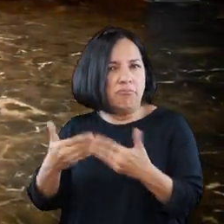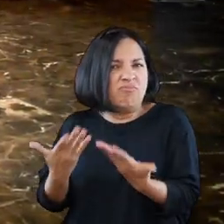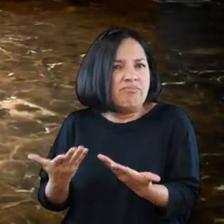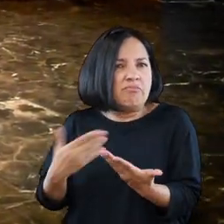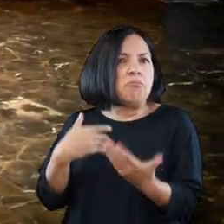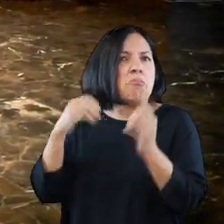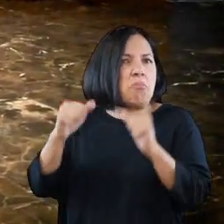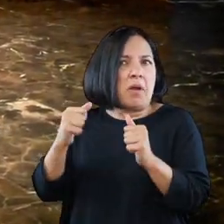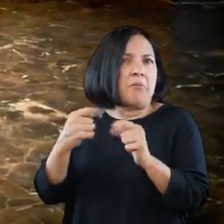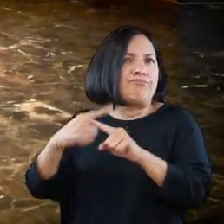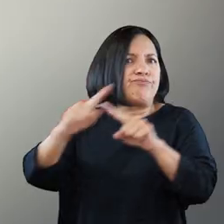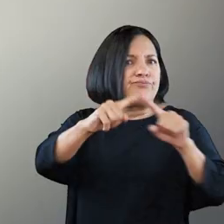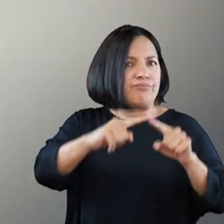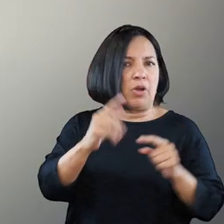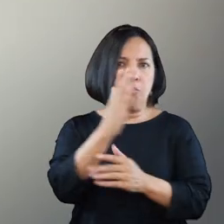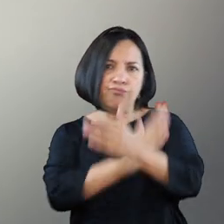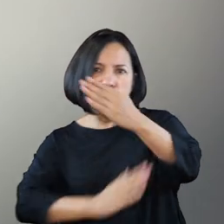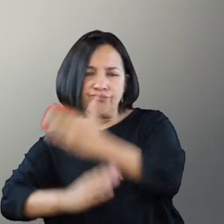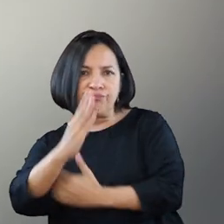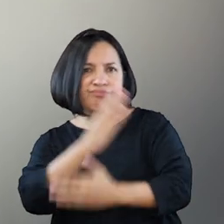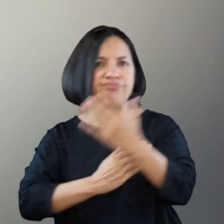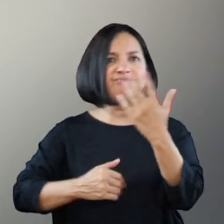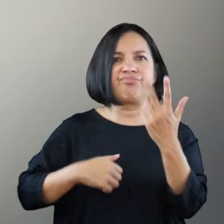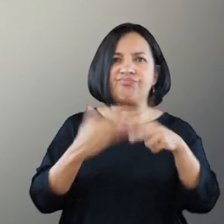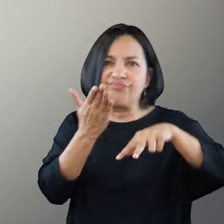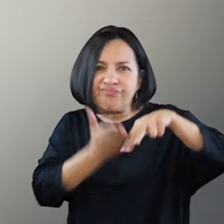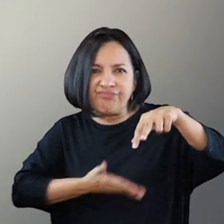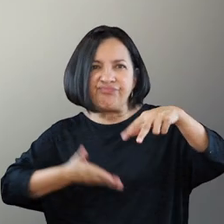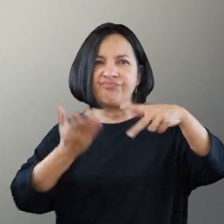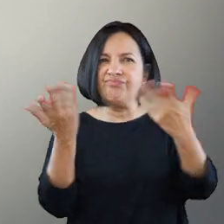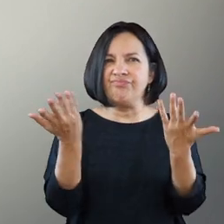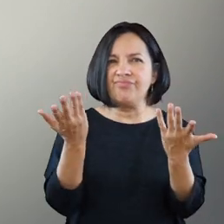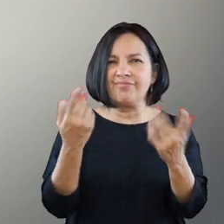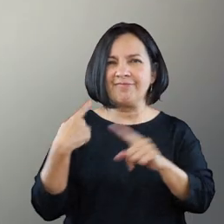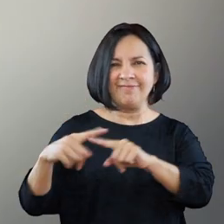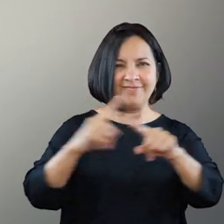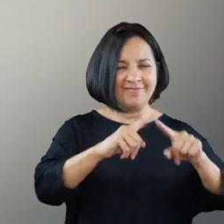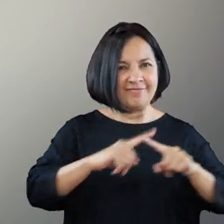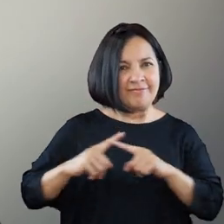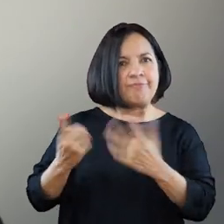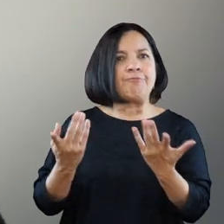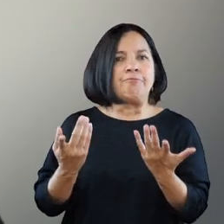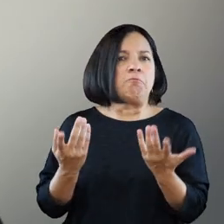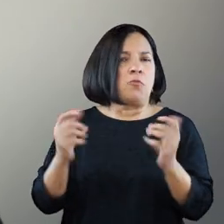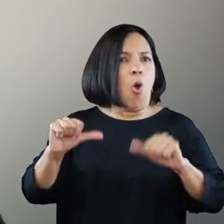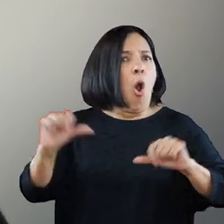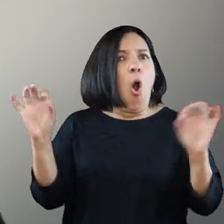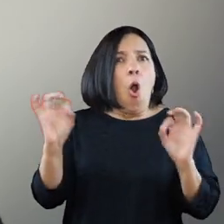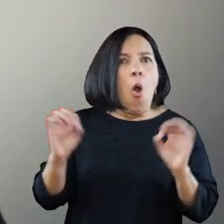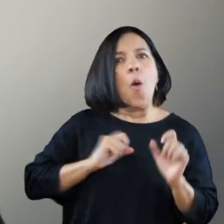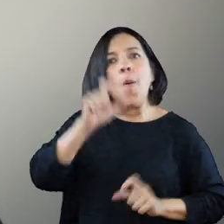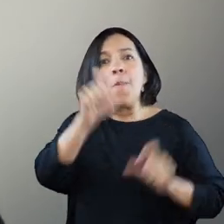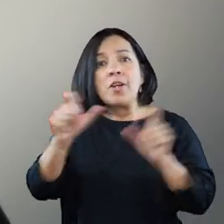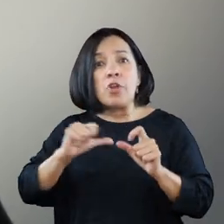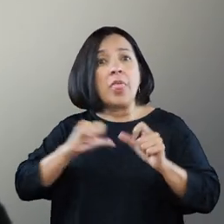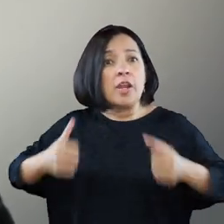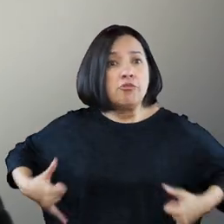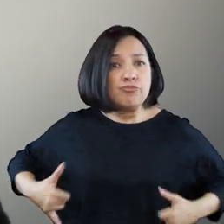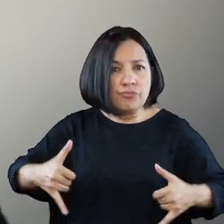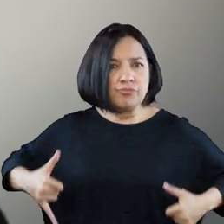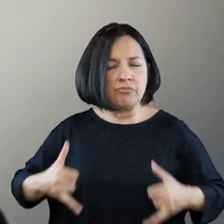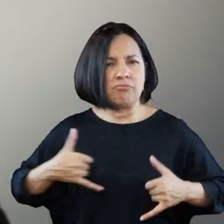puede ser de miembros superiores, de miembros inferiores, amputaciones o